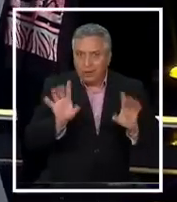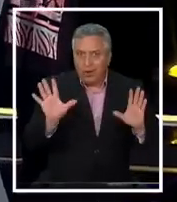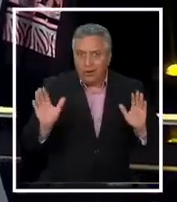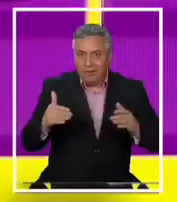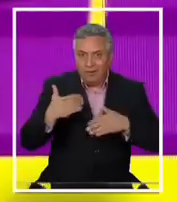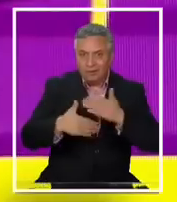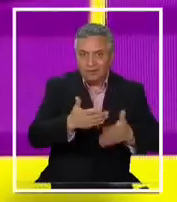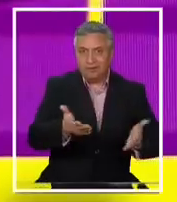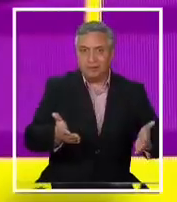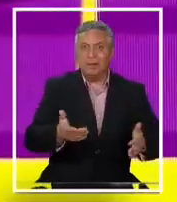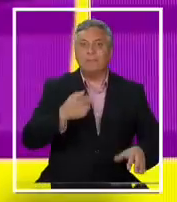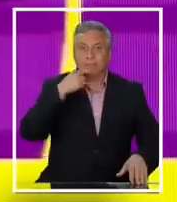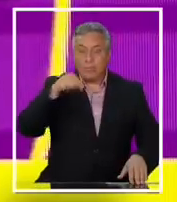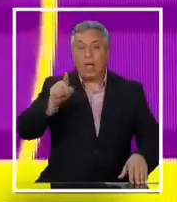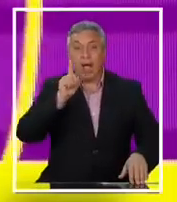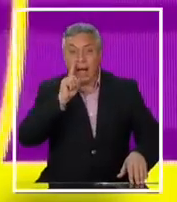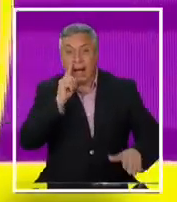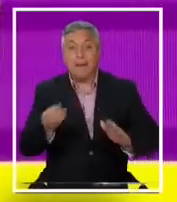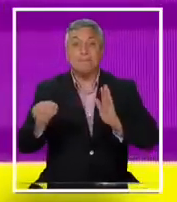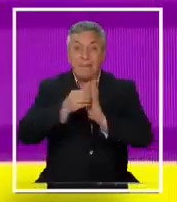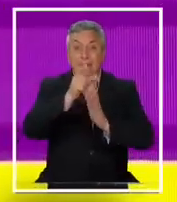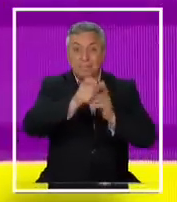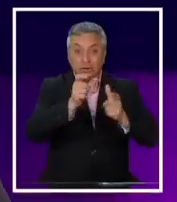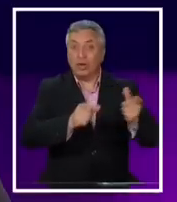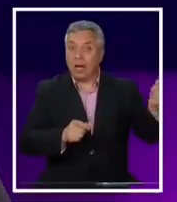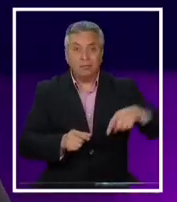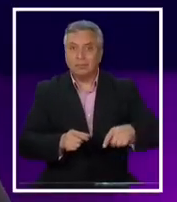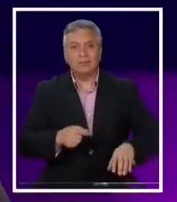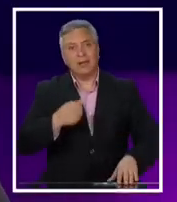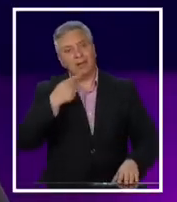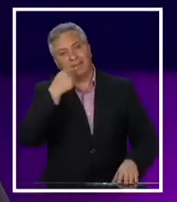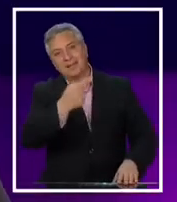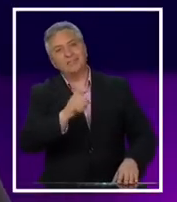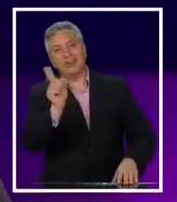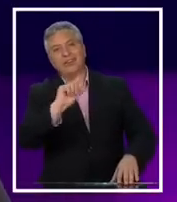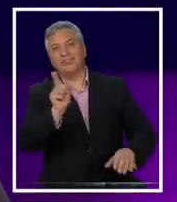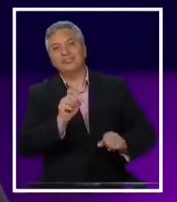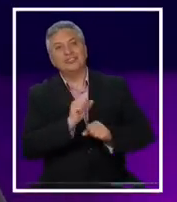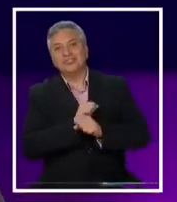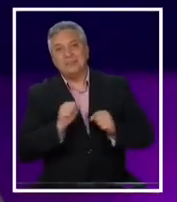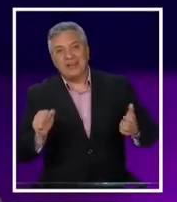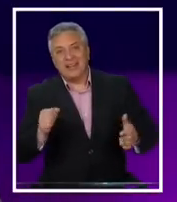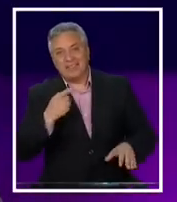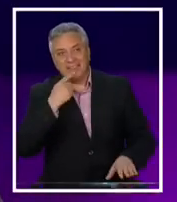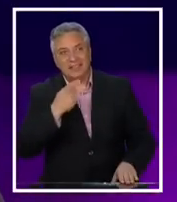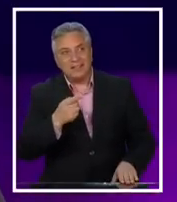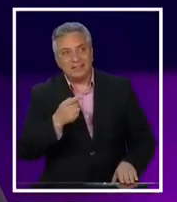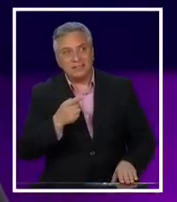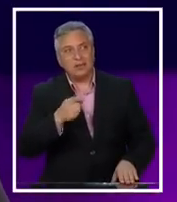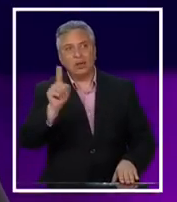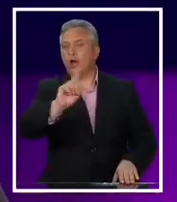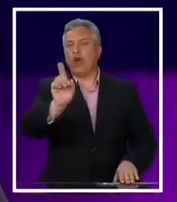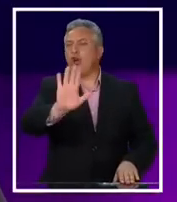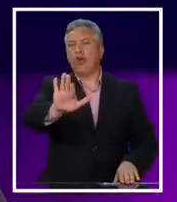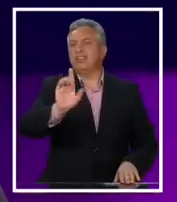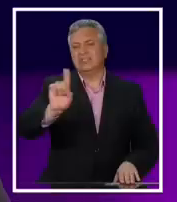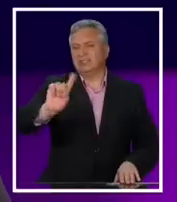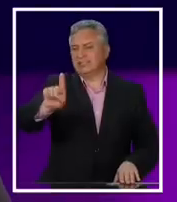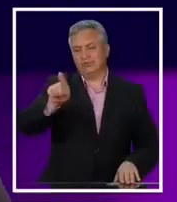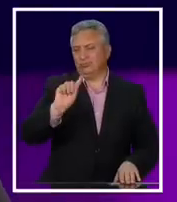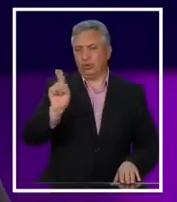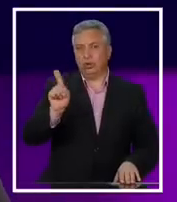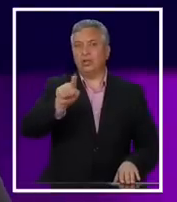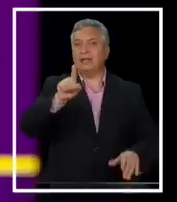nueva reforma porque si hay más personas de la centro izquierda? Yo creo que ya no pasa por aumentar. No, si no es eso, yo creo que